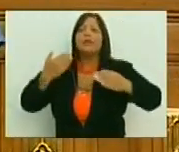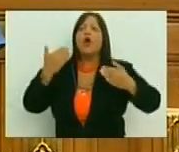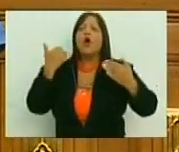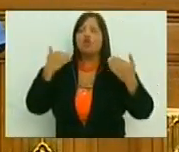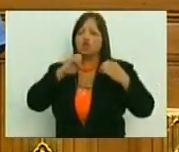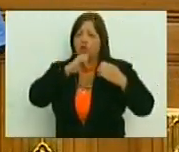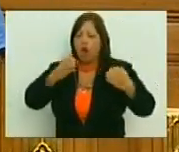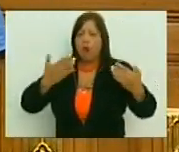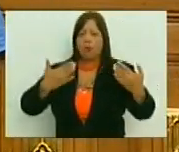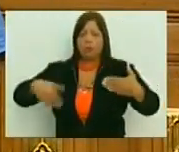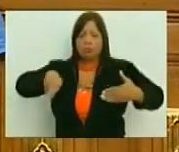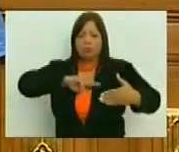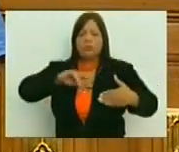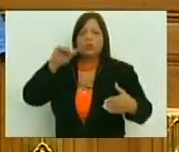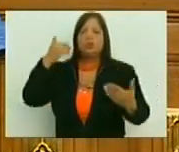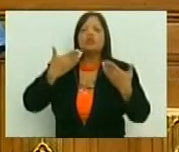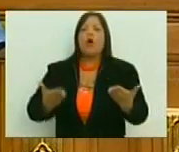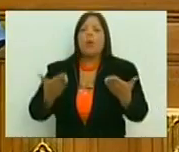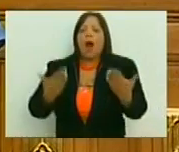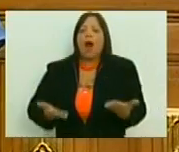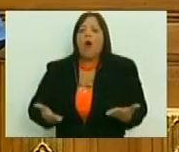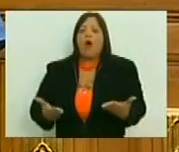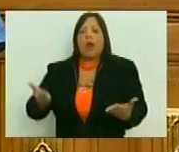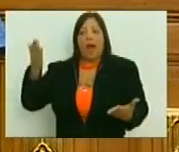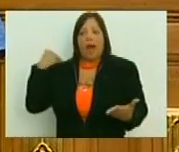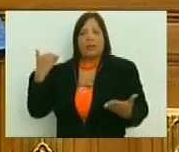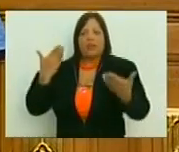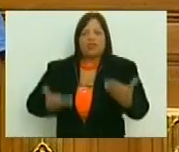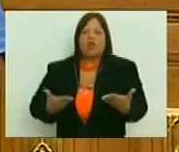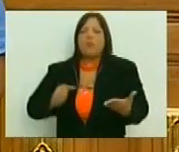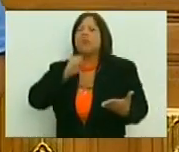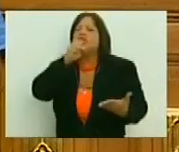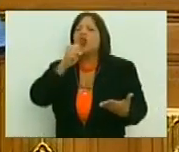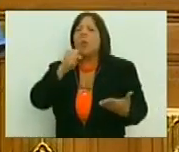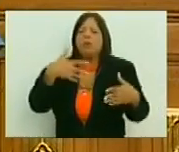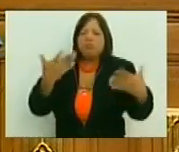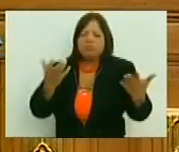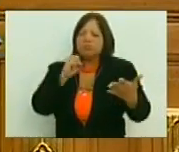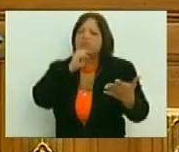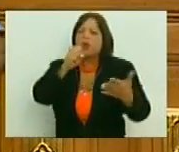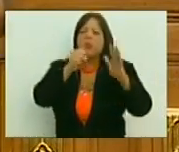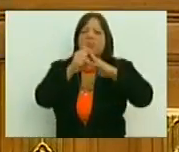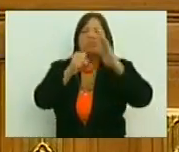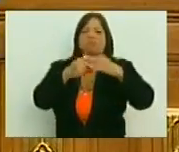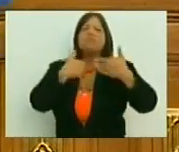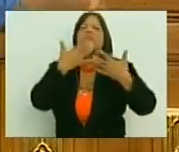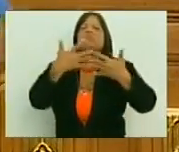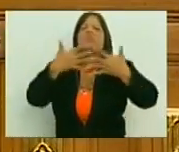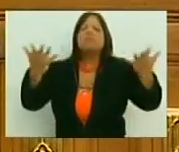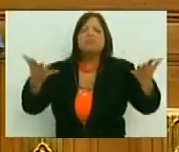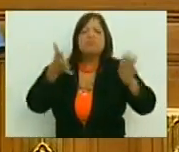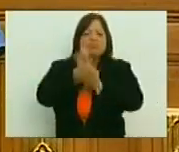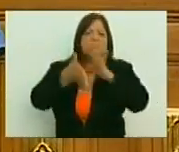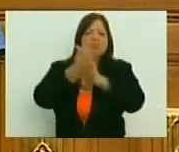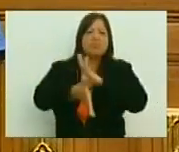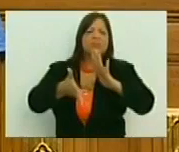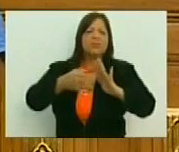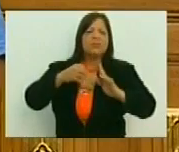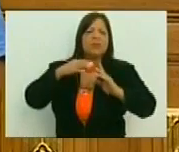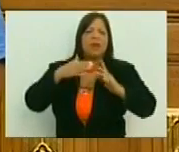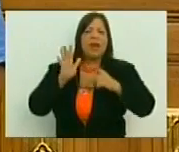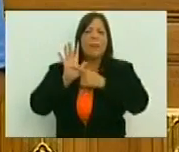lo que somos nosotros, y lo que somos, que somos realmente, tenemos expresiones culturales,